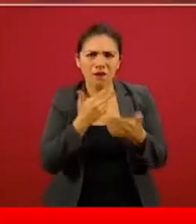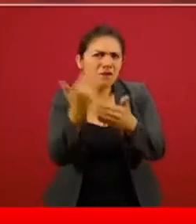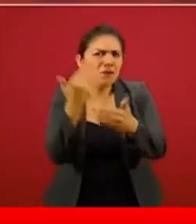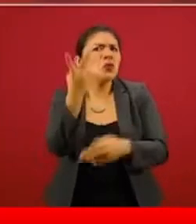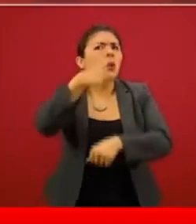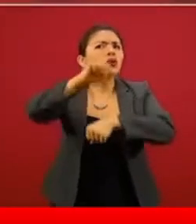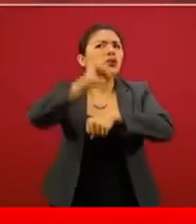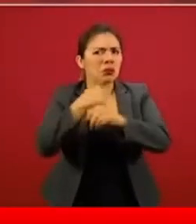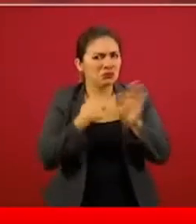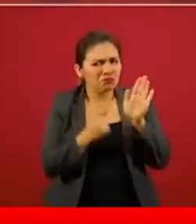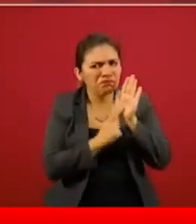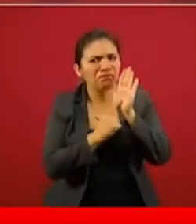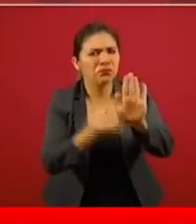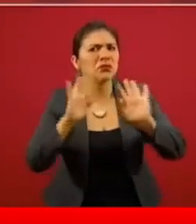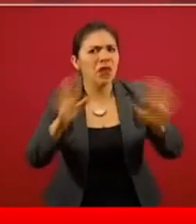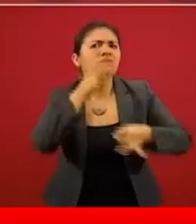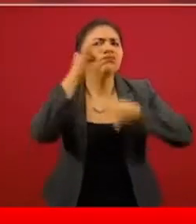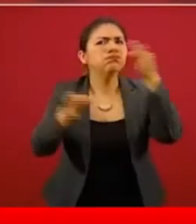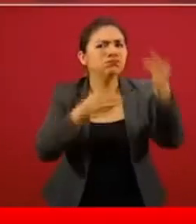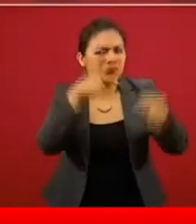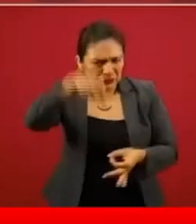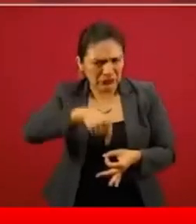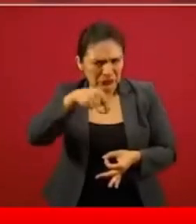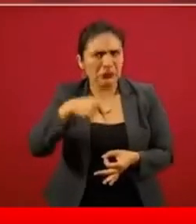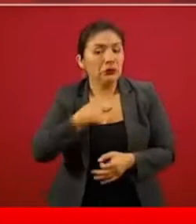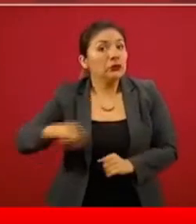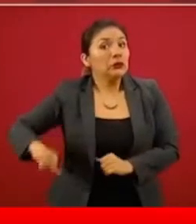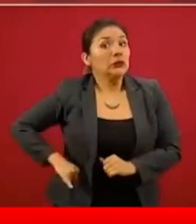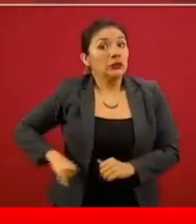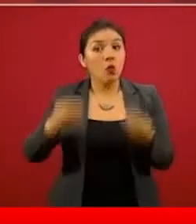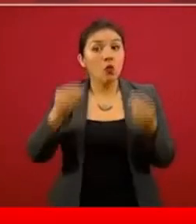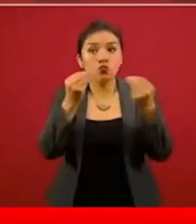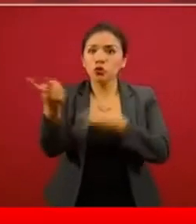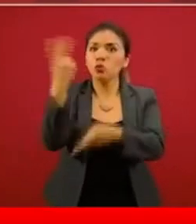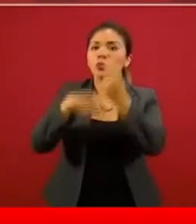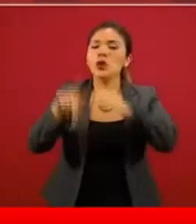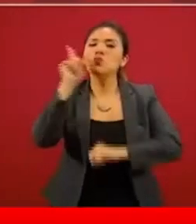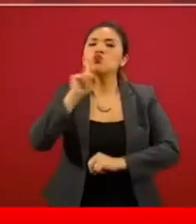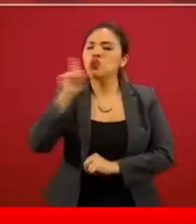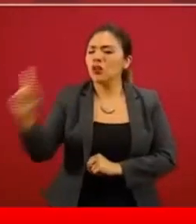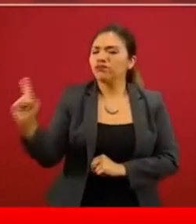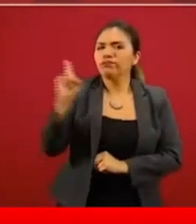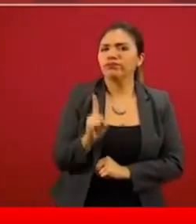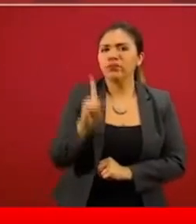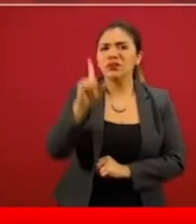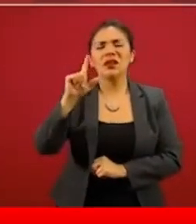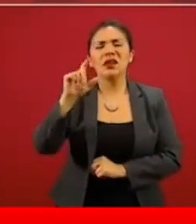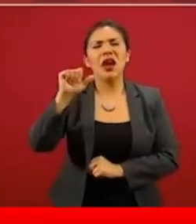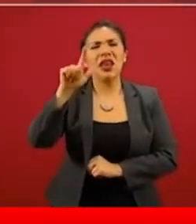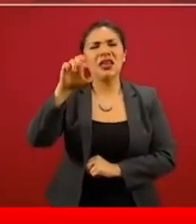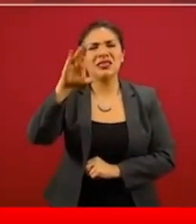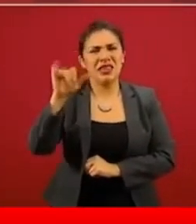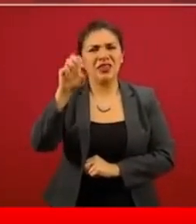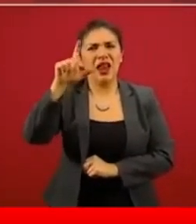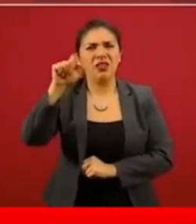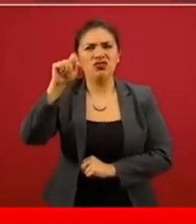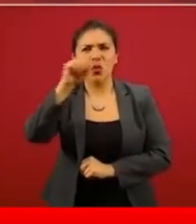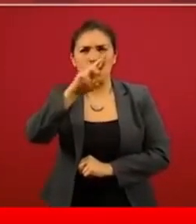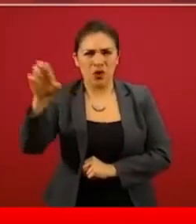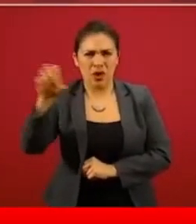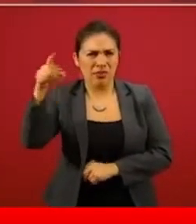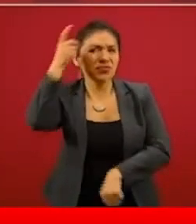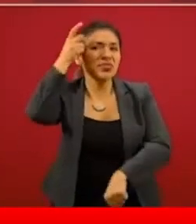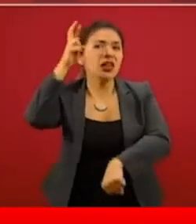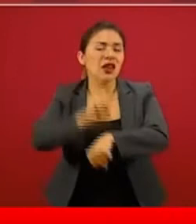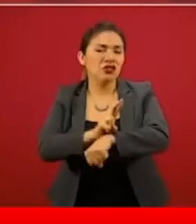de dos semanas, que la hicimos pública aquí, nos interesó mucho, vino la doctora Leche de la Torre, quien coordinó el grupo técnico, la doctora es